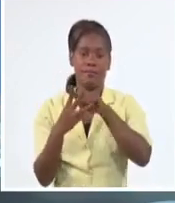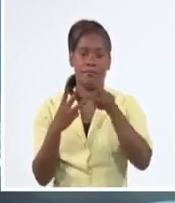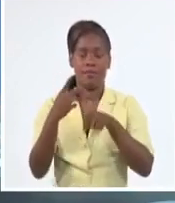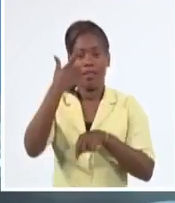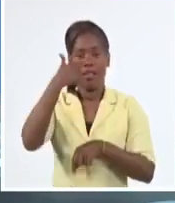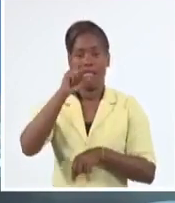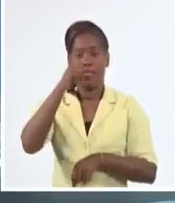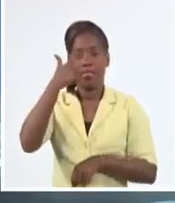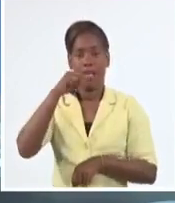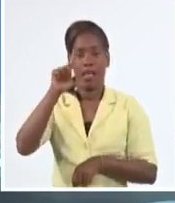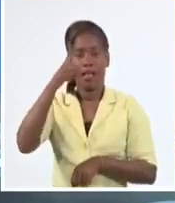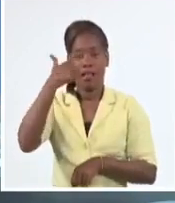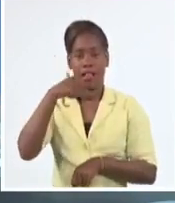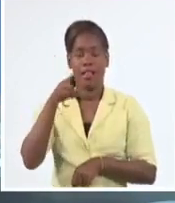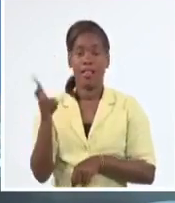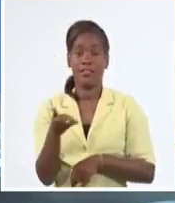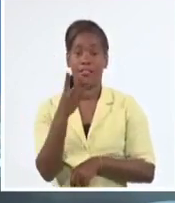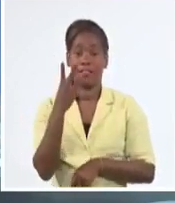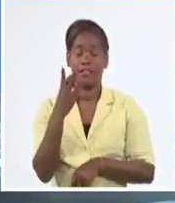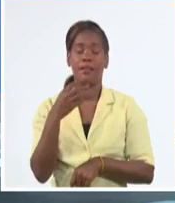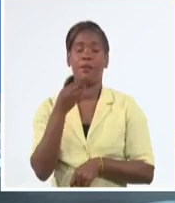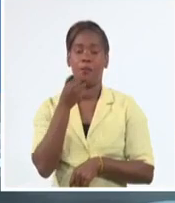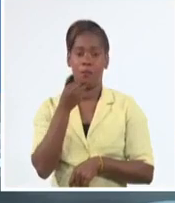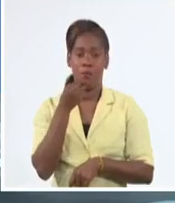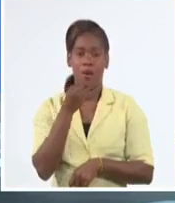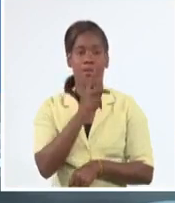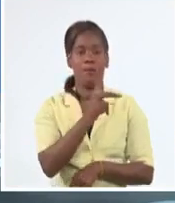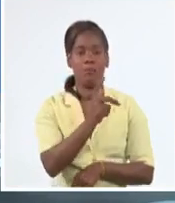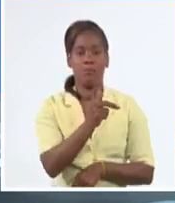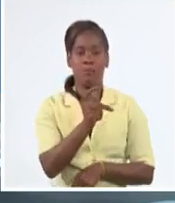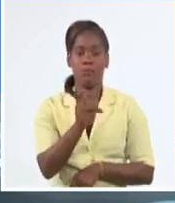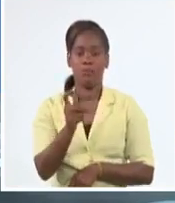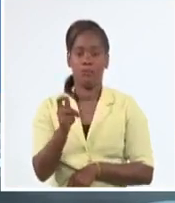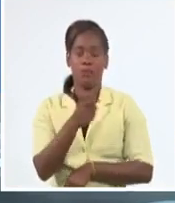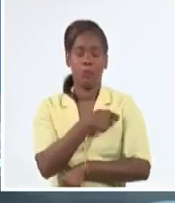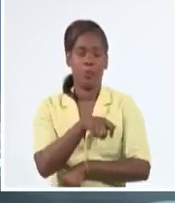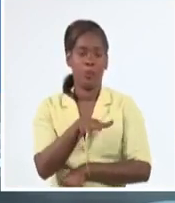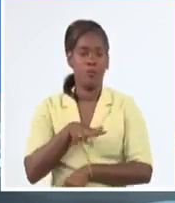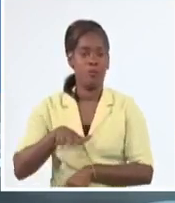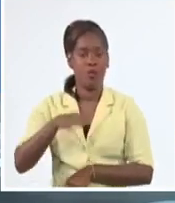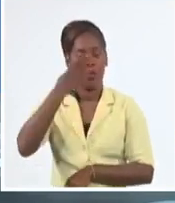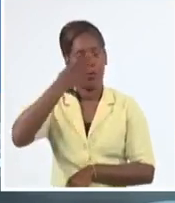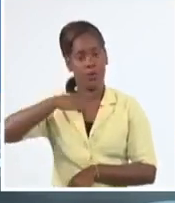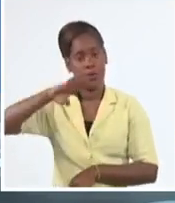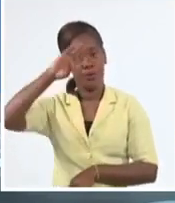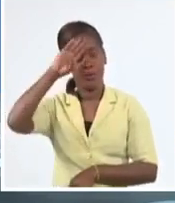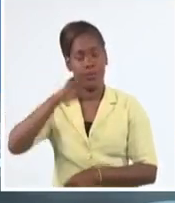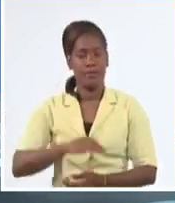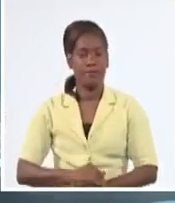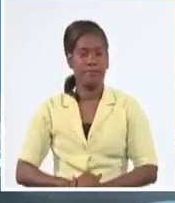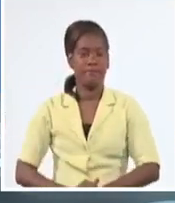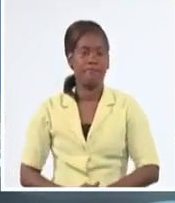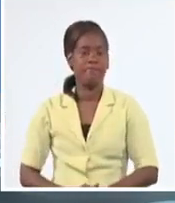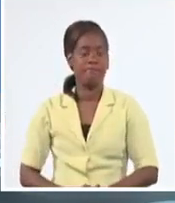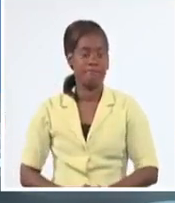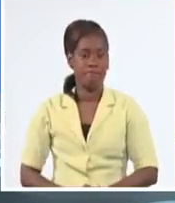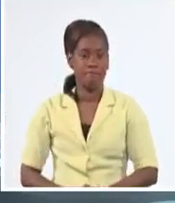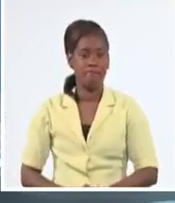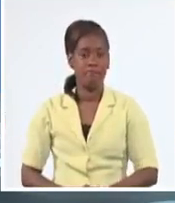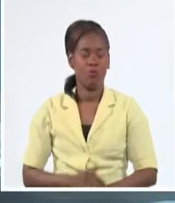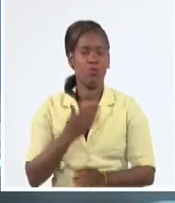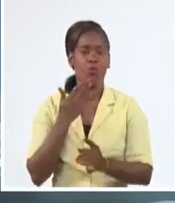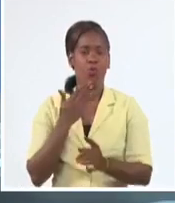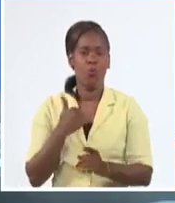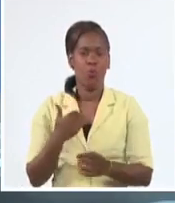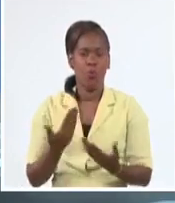y Soberana Plus, que se convierten en vacunas disponibles para la población cubana. Esto ha sido posible después